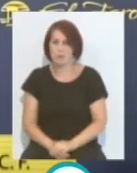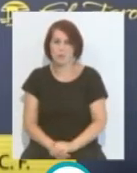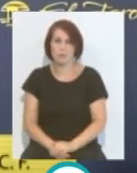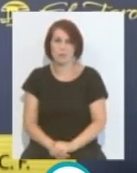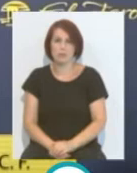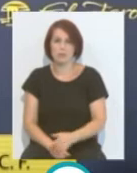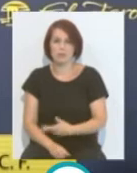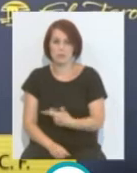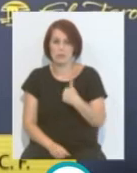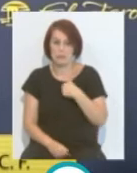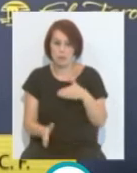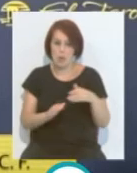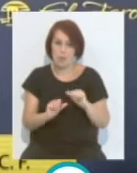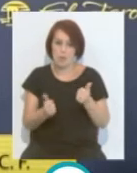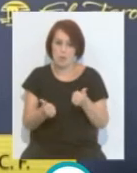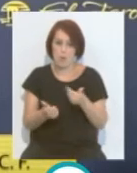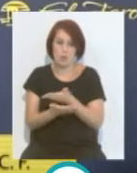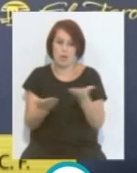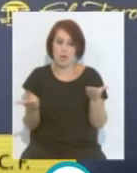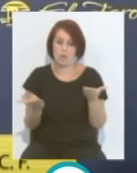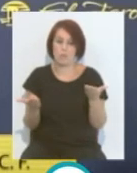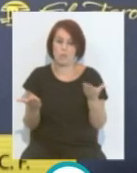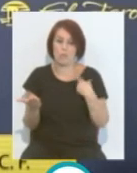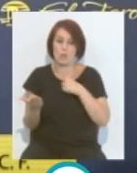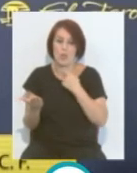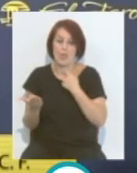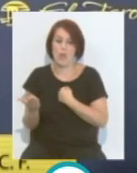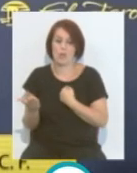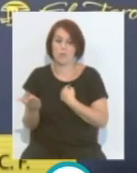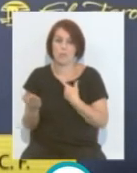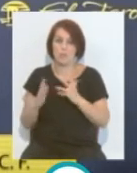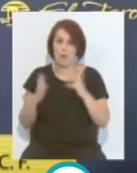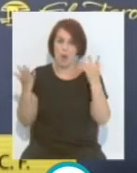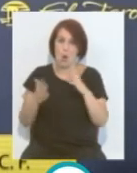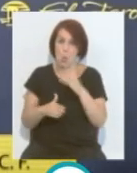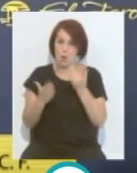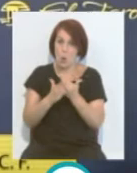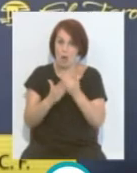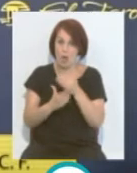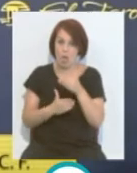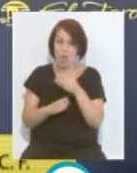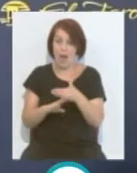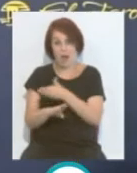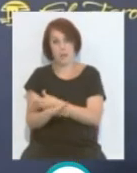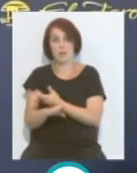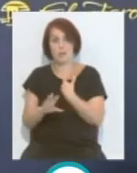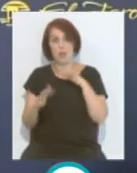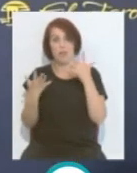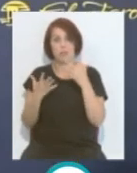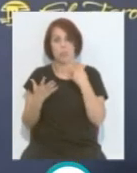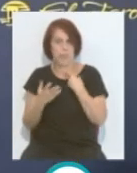temporada que a principio de temporada cualquiera nos dice que nos vamos a salvar faltando cuatro jornadas. No lo creemos.